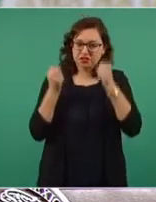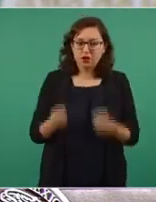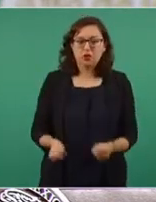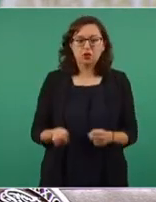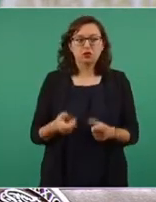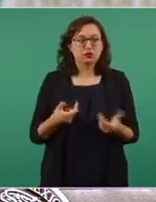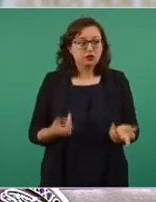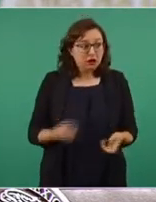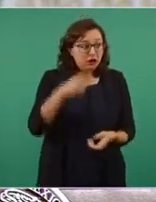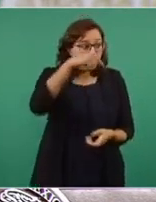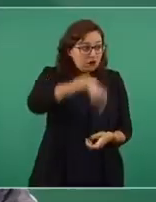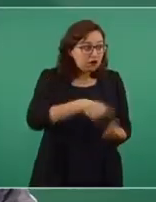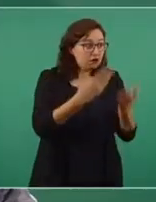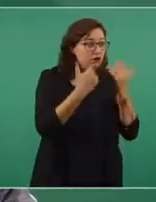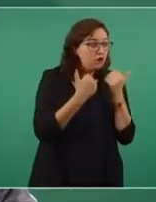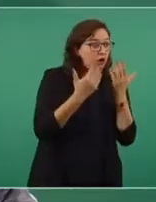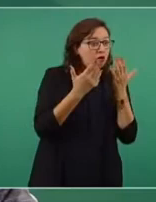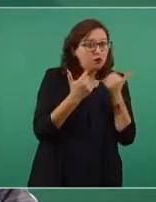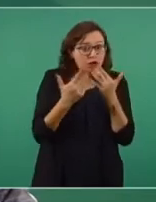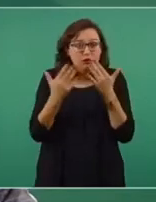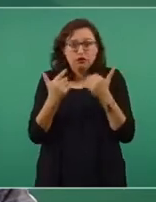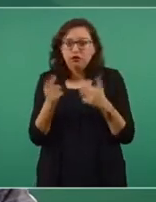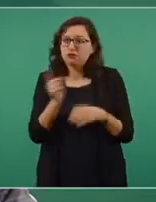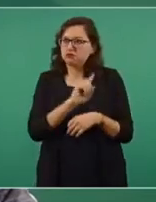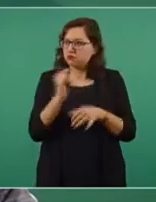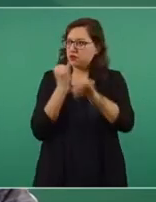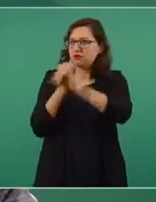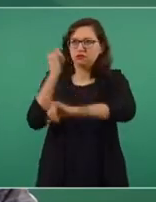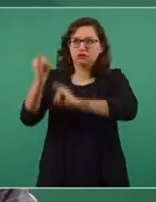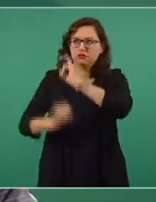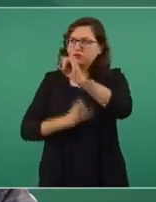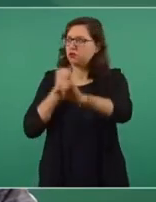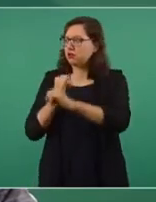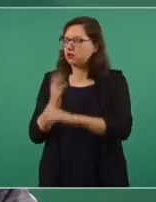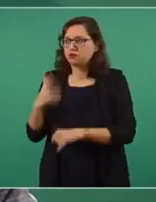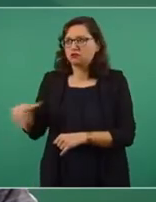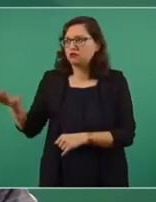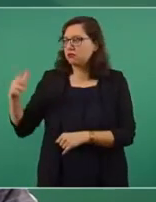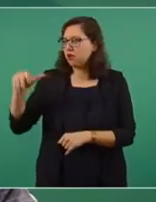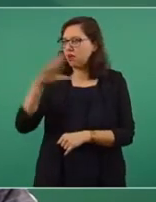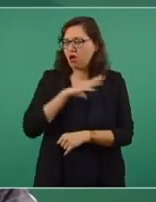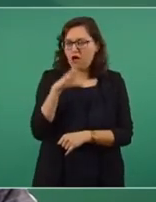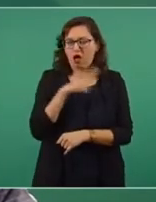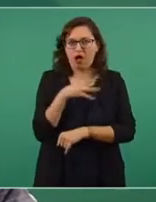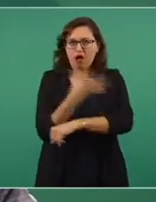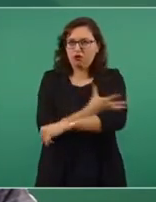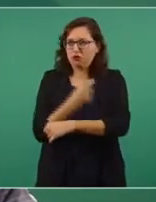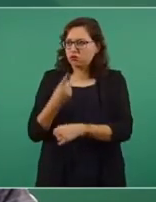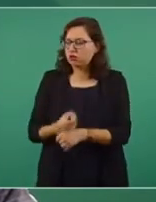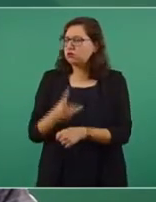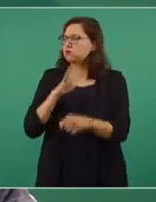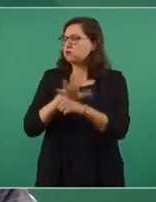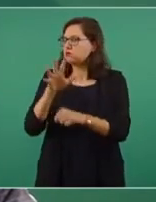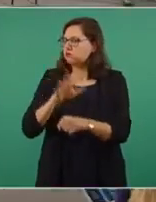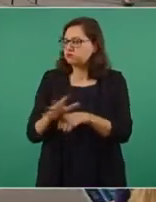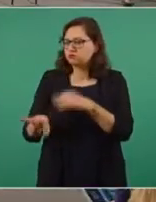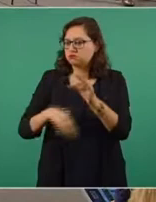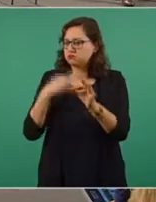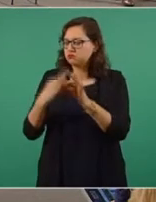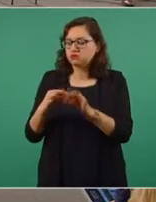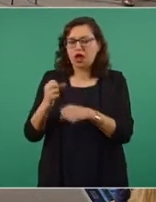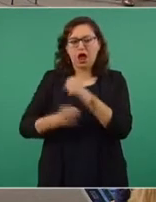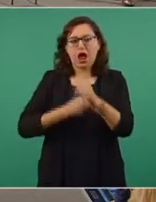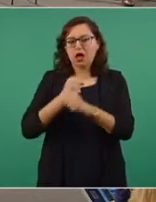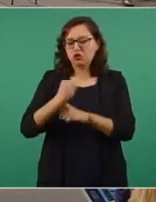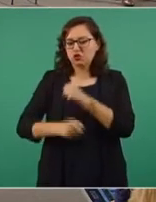la continuidad, la seguridad, la transparencia, la estabilidad del abasto de medicamentos de manera multianual hasta